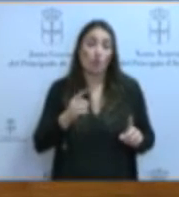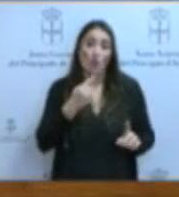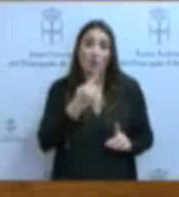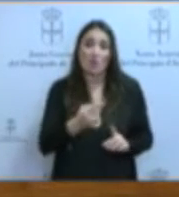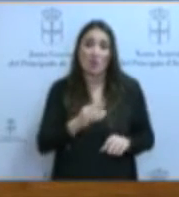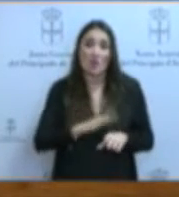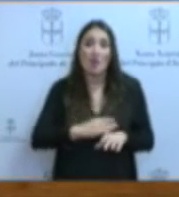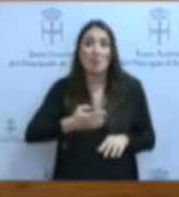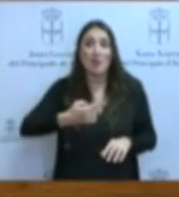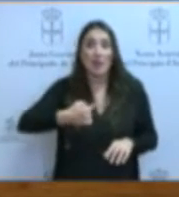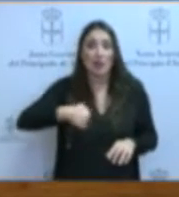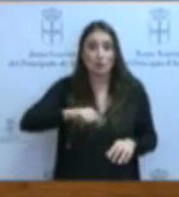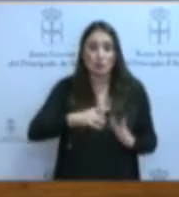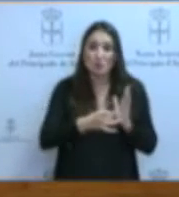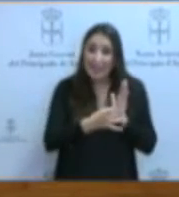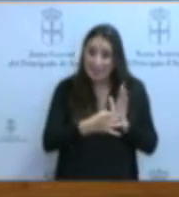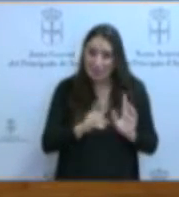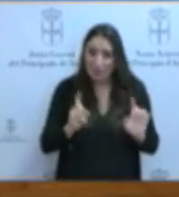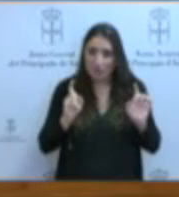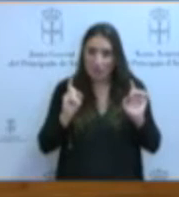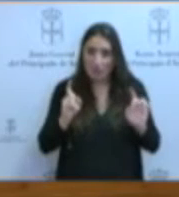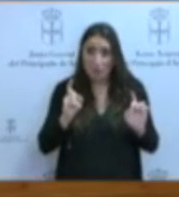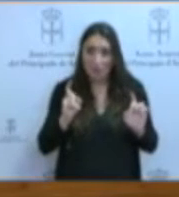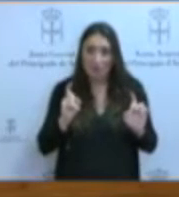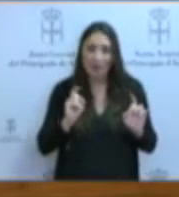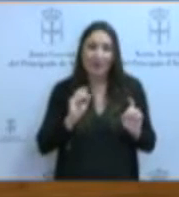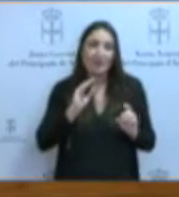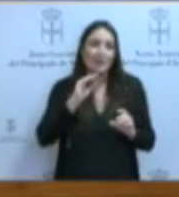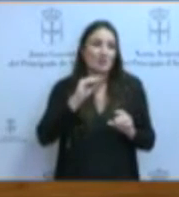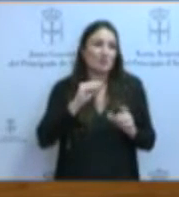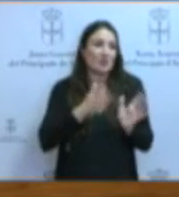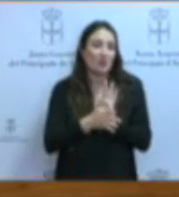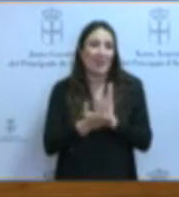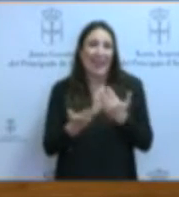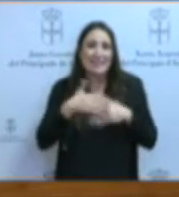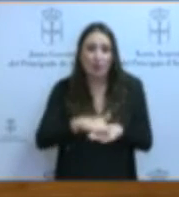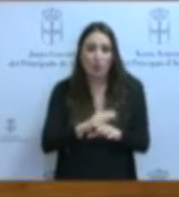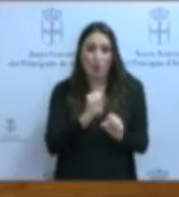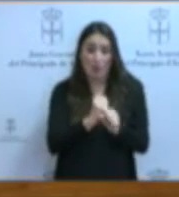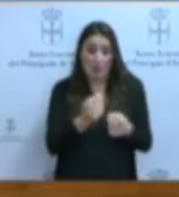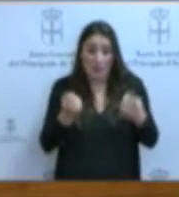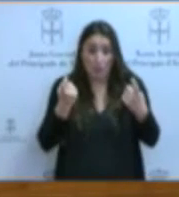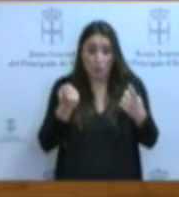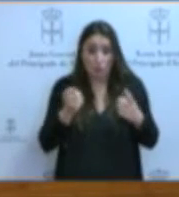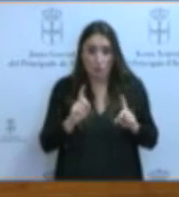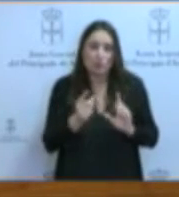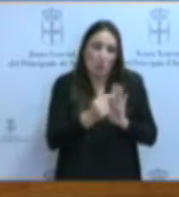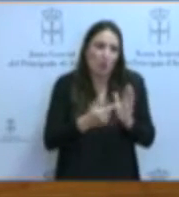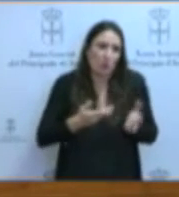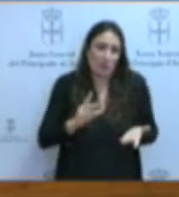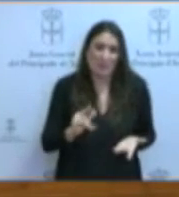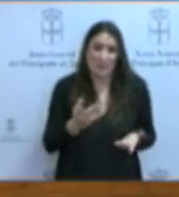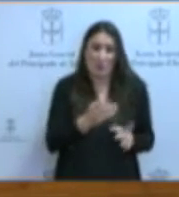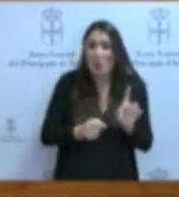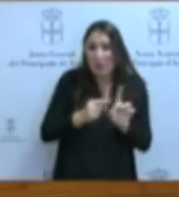para nosotros la calidad educativa no va enmarcada en la inserción laboral del alumnado, aunque es un punto evidentemente importante,